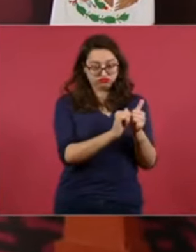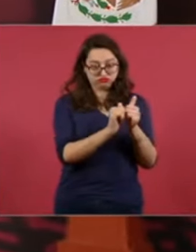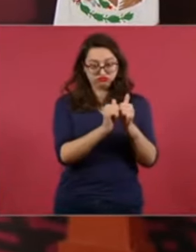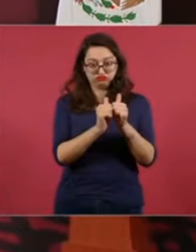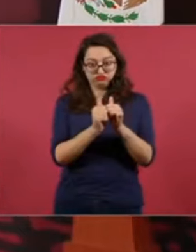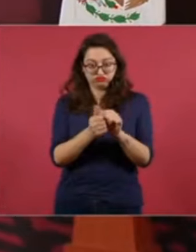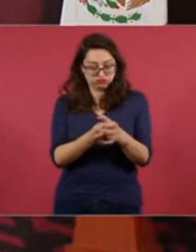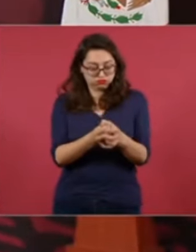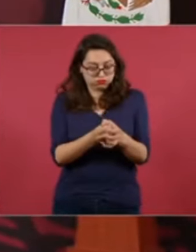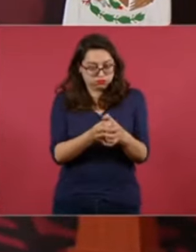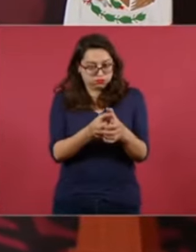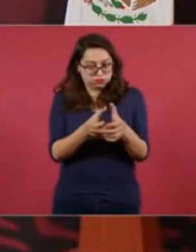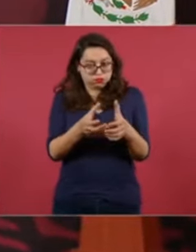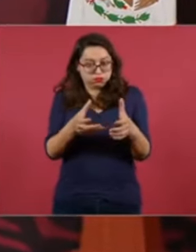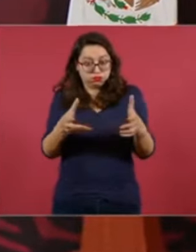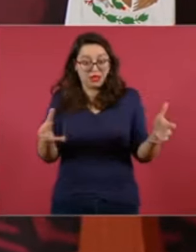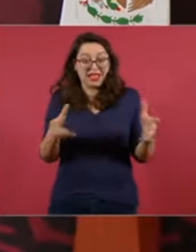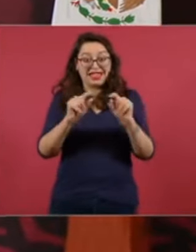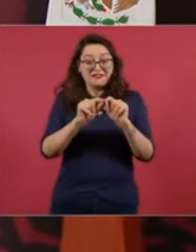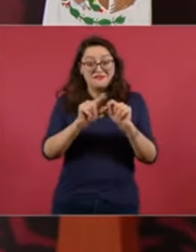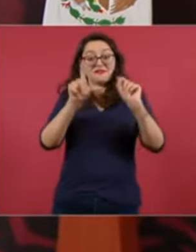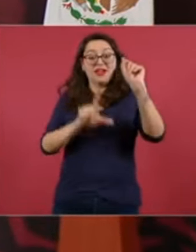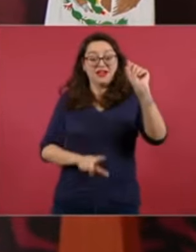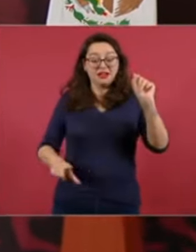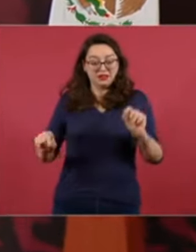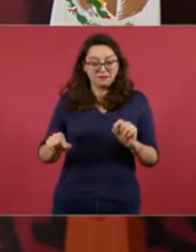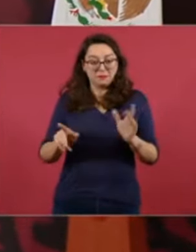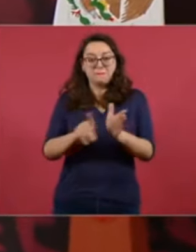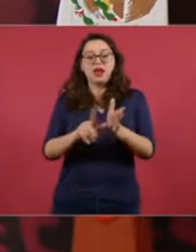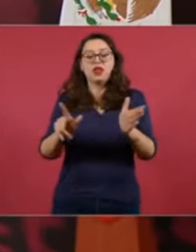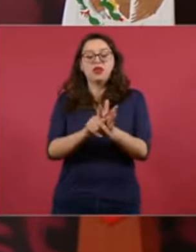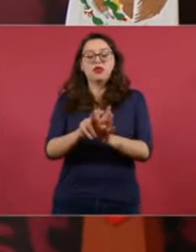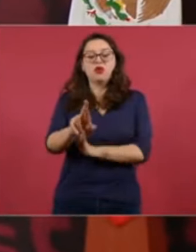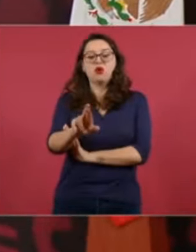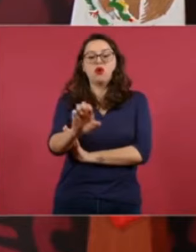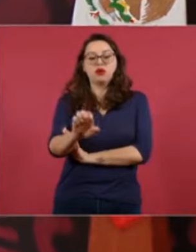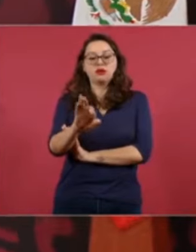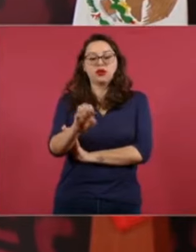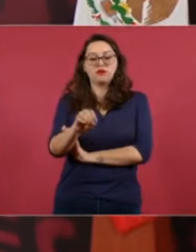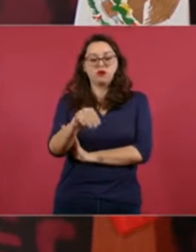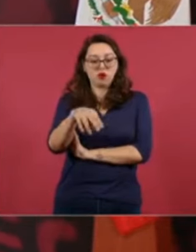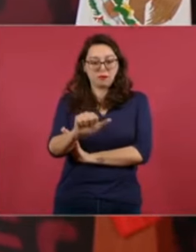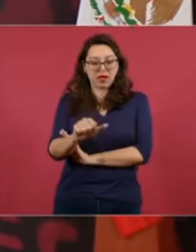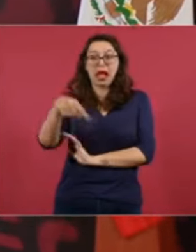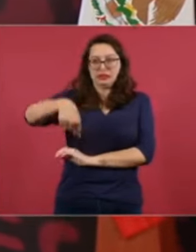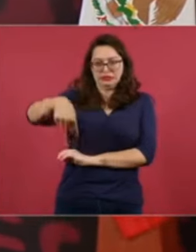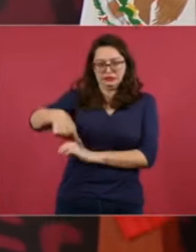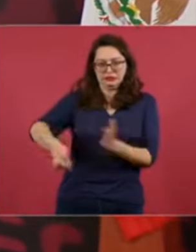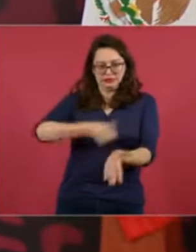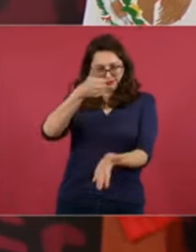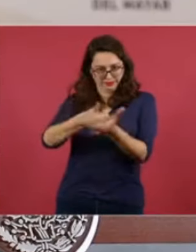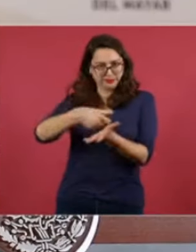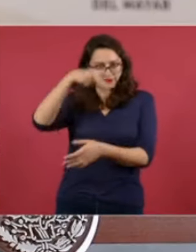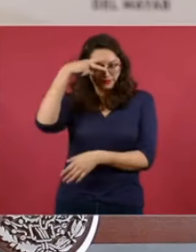el Reforma en la Ciudad de México. El periódico Reforma